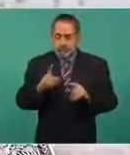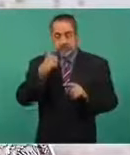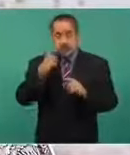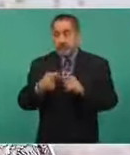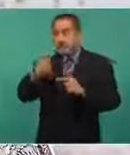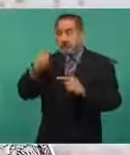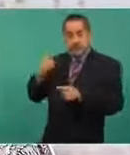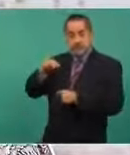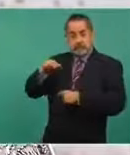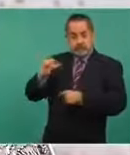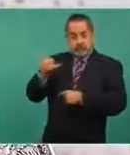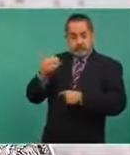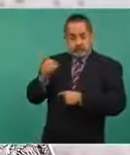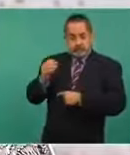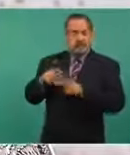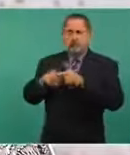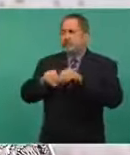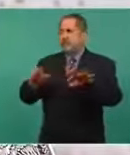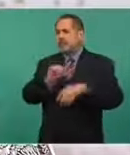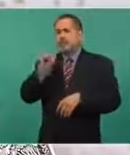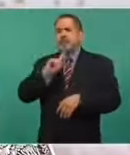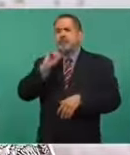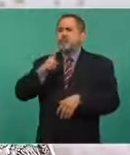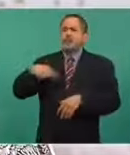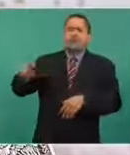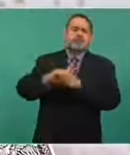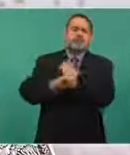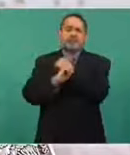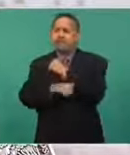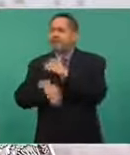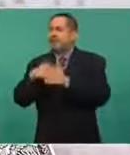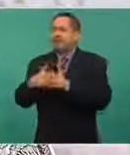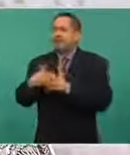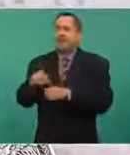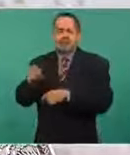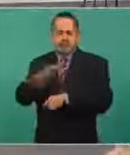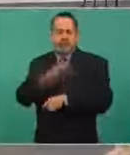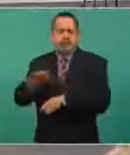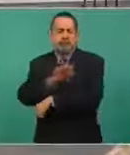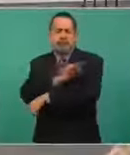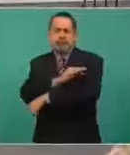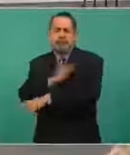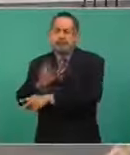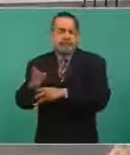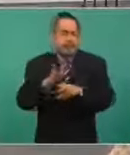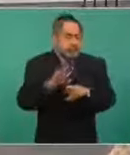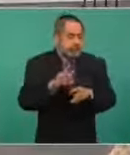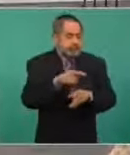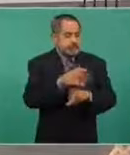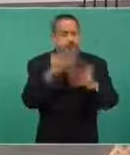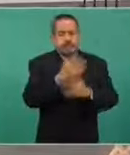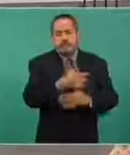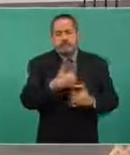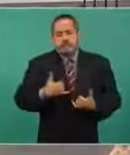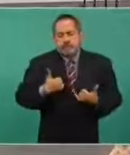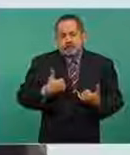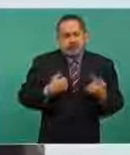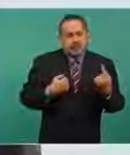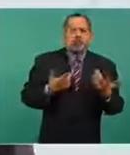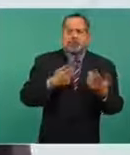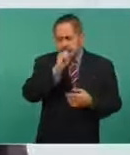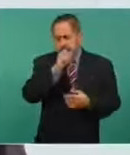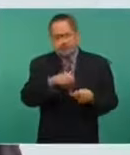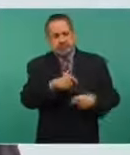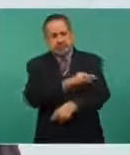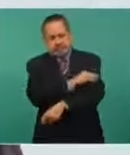este año habíamos abierto la vacunación a mujeres embarazadas, ahora agregamos a quienes son embarazadas adolescentes. Con todo esto